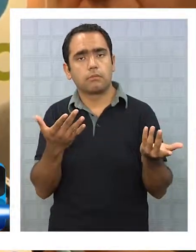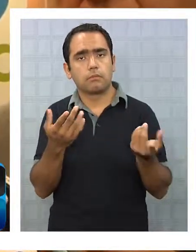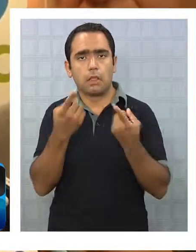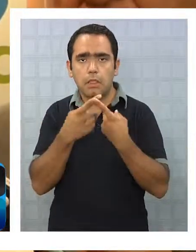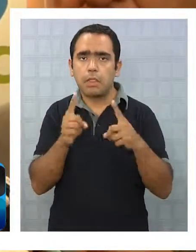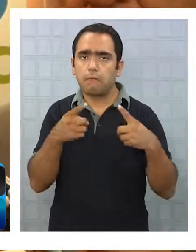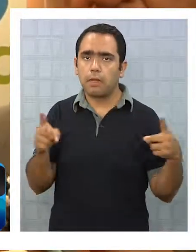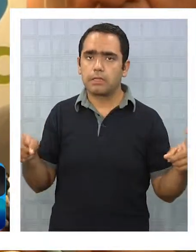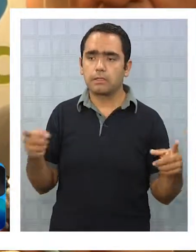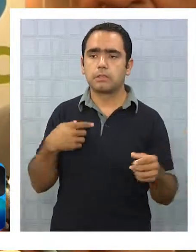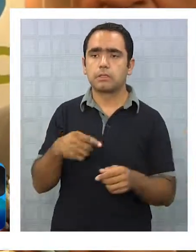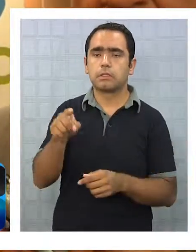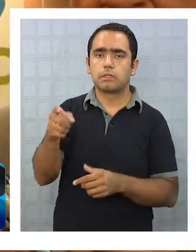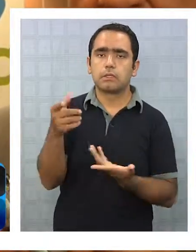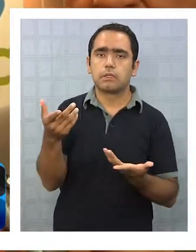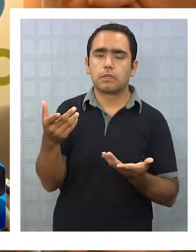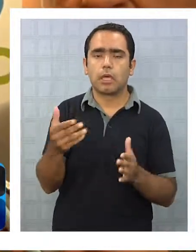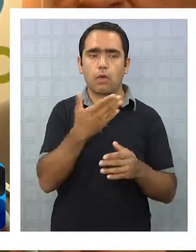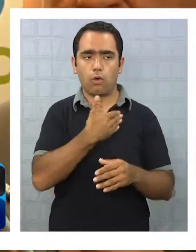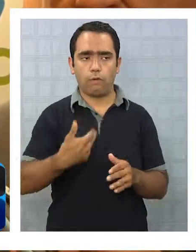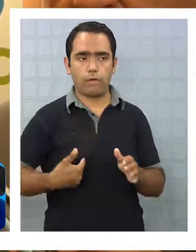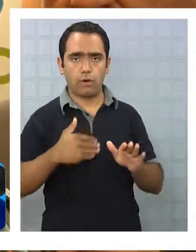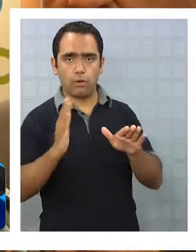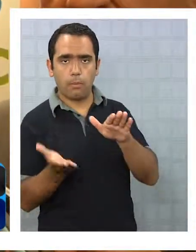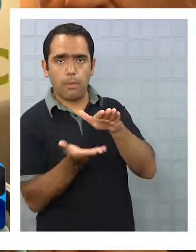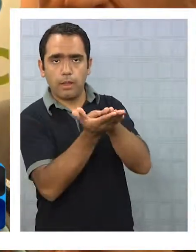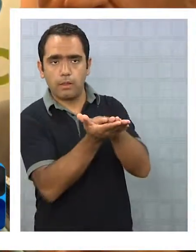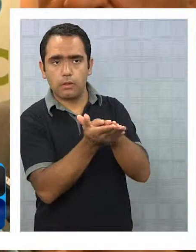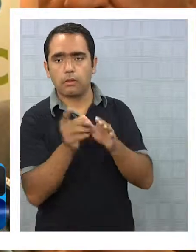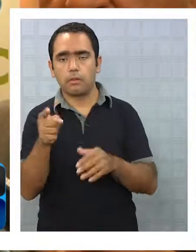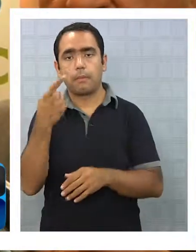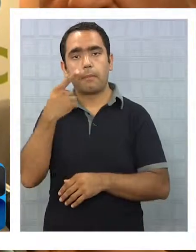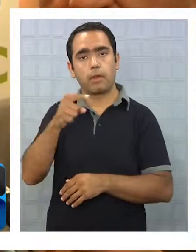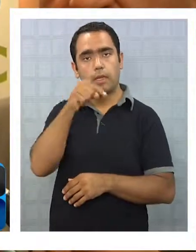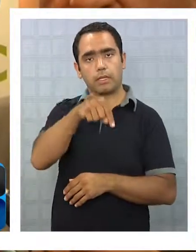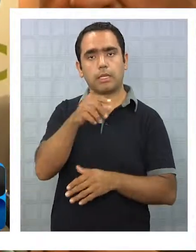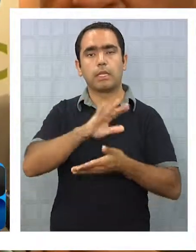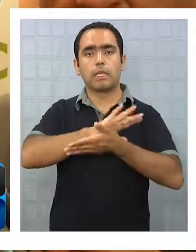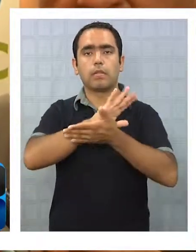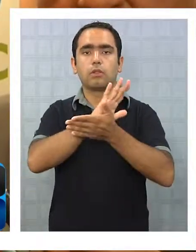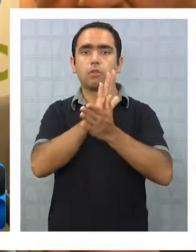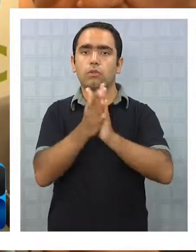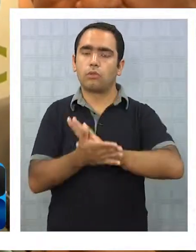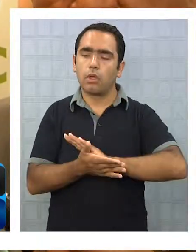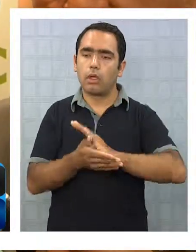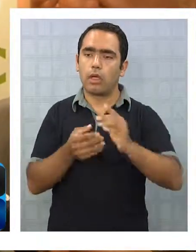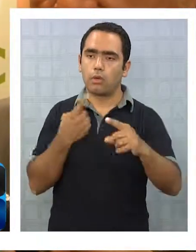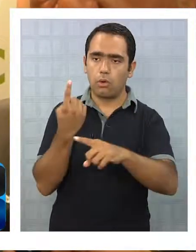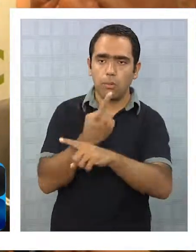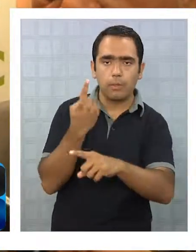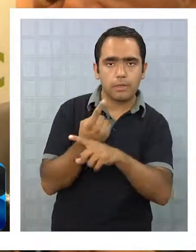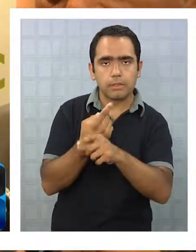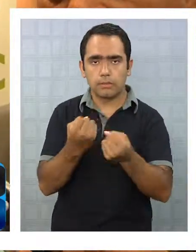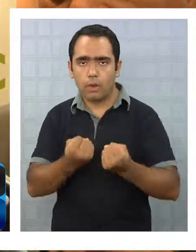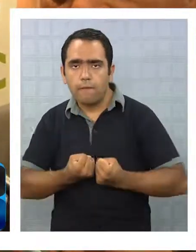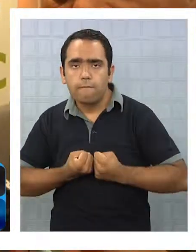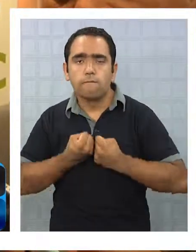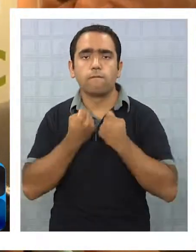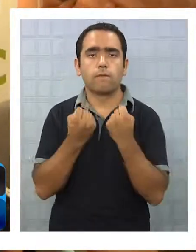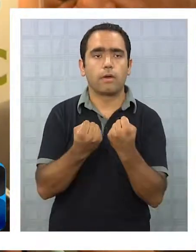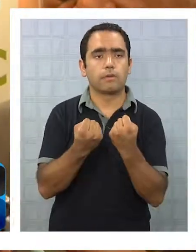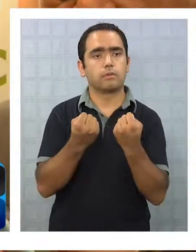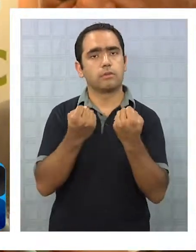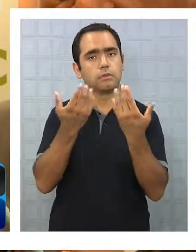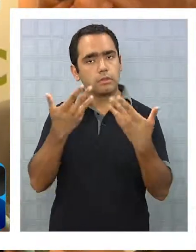el gobierno envió, pero nosotros consideramos que aquí el Ejecutivo ha hecho todas las conversaciones y todos los esfuerzos que hemos